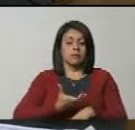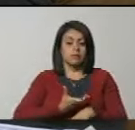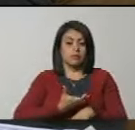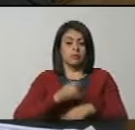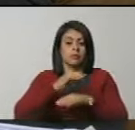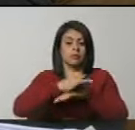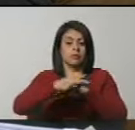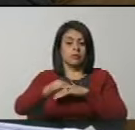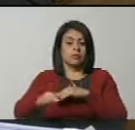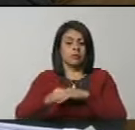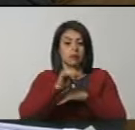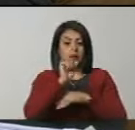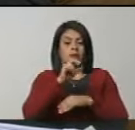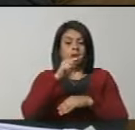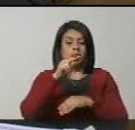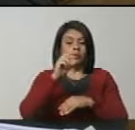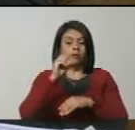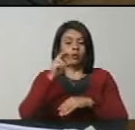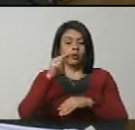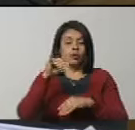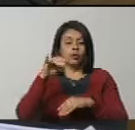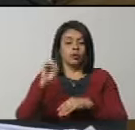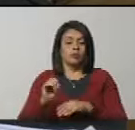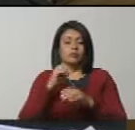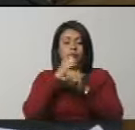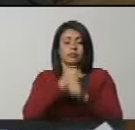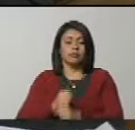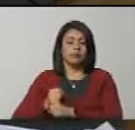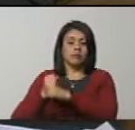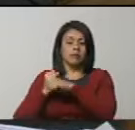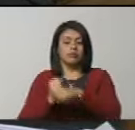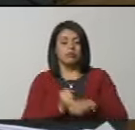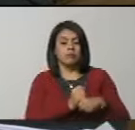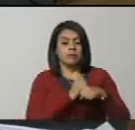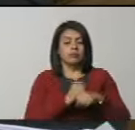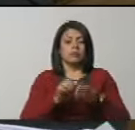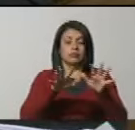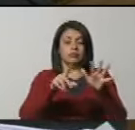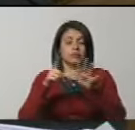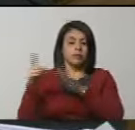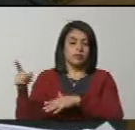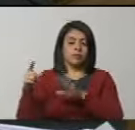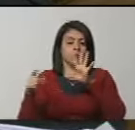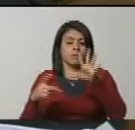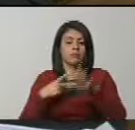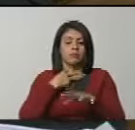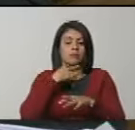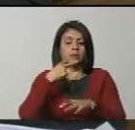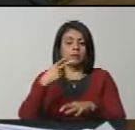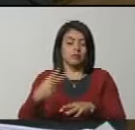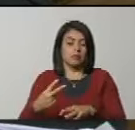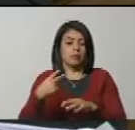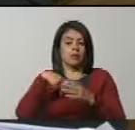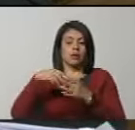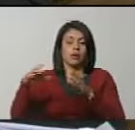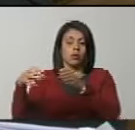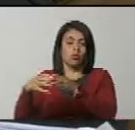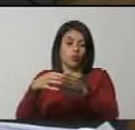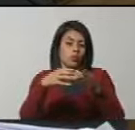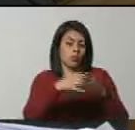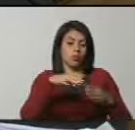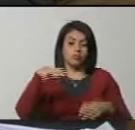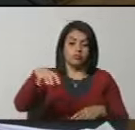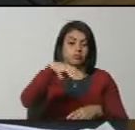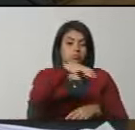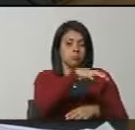alcalde del municipio Antonio Díaz del estado del Tamacuro. Dieciséis, cinco voceras o voceros de los sectores sociales